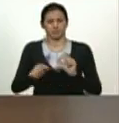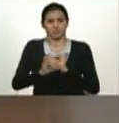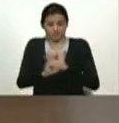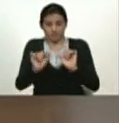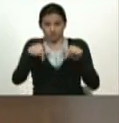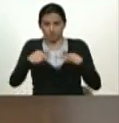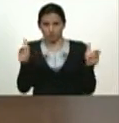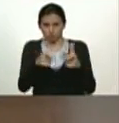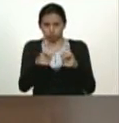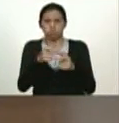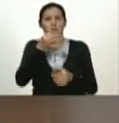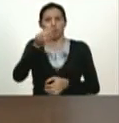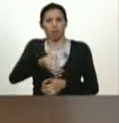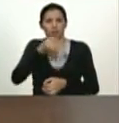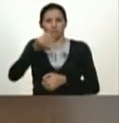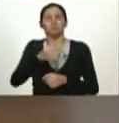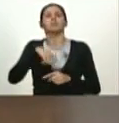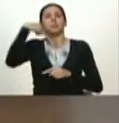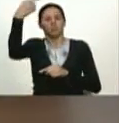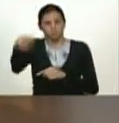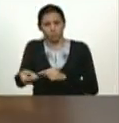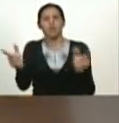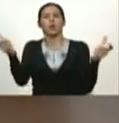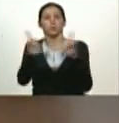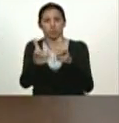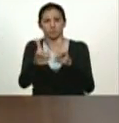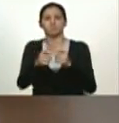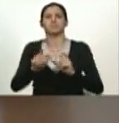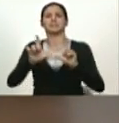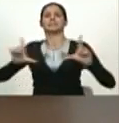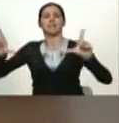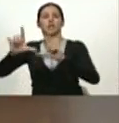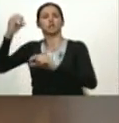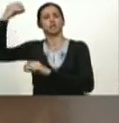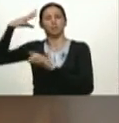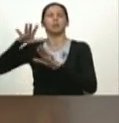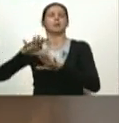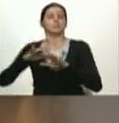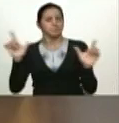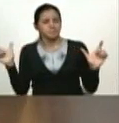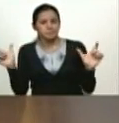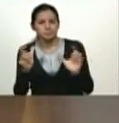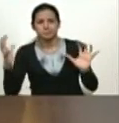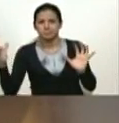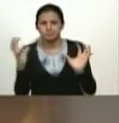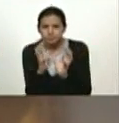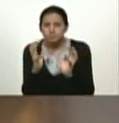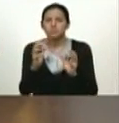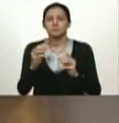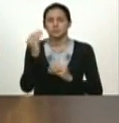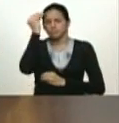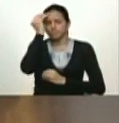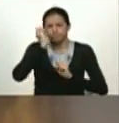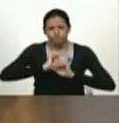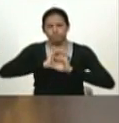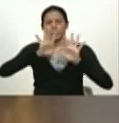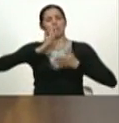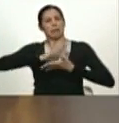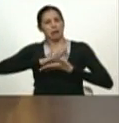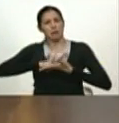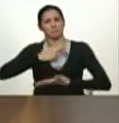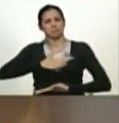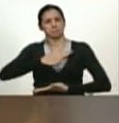Sol del Perú, para evaluar con cabeza fría, en calma, con